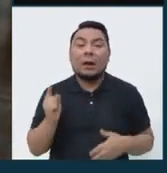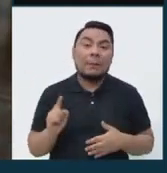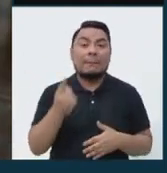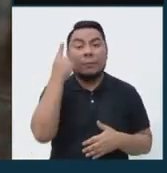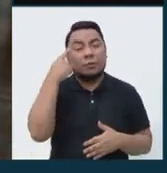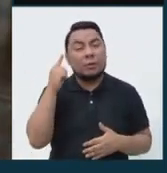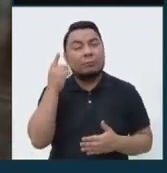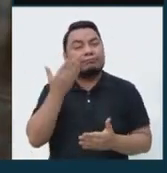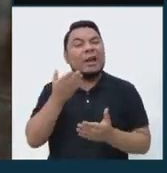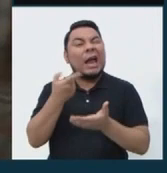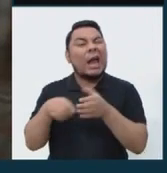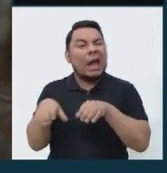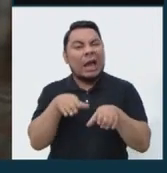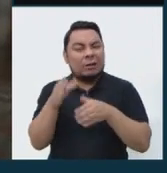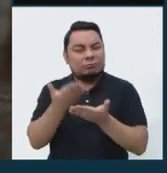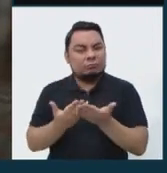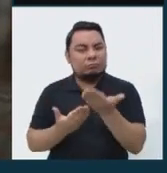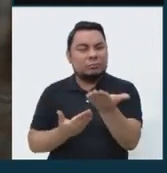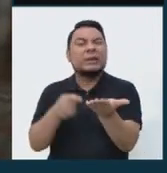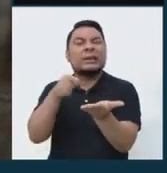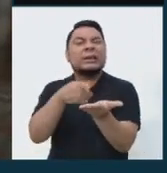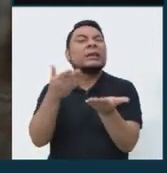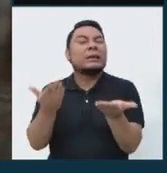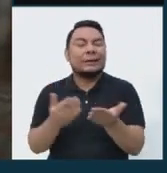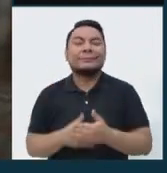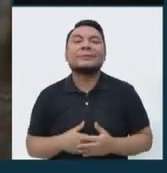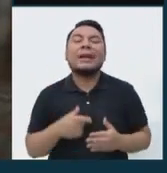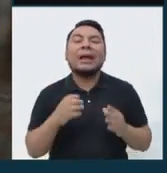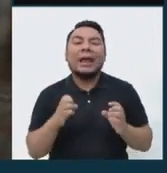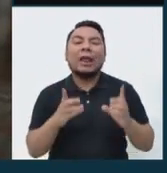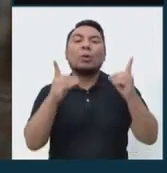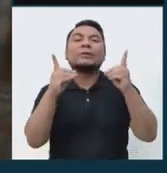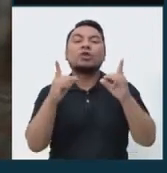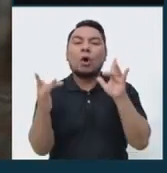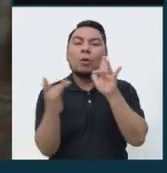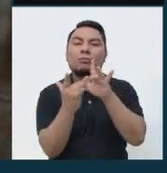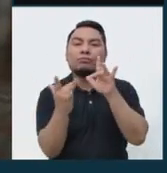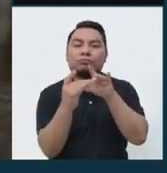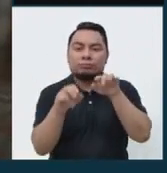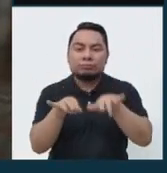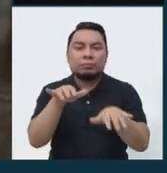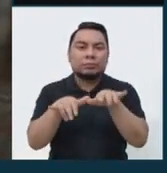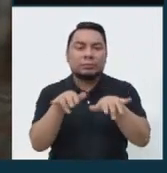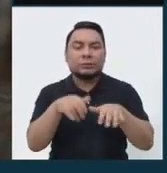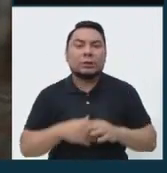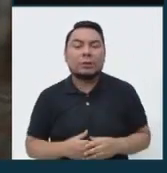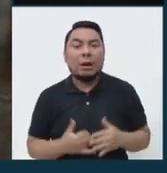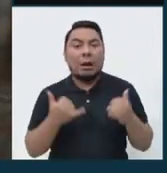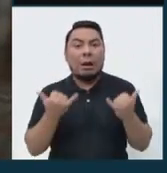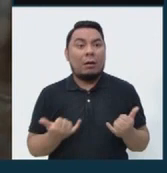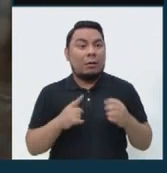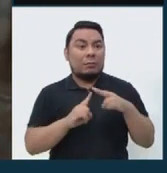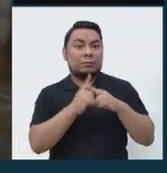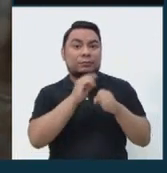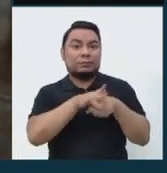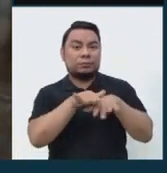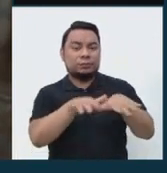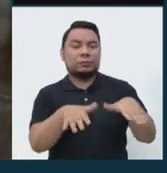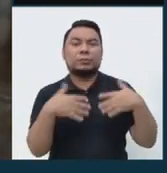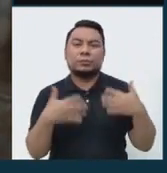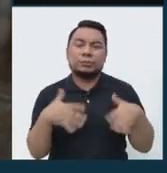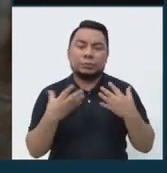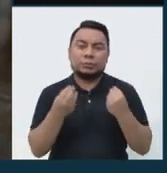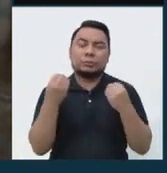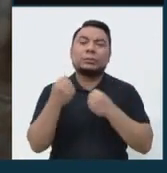banderas es la educación virtual, la cual en la actualidad la pandemia ha acelerado varios